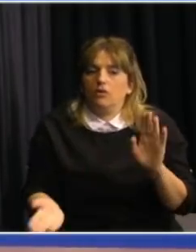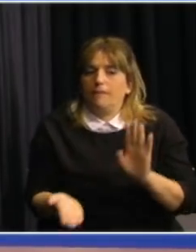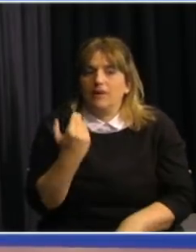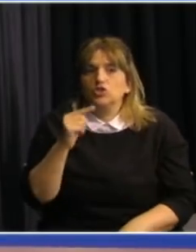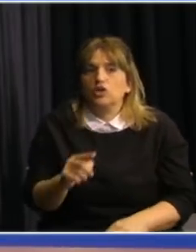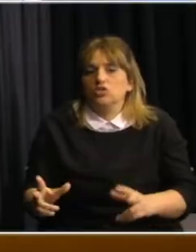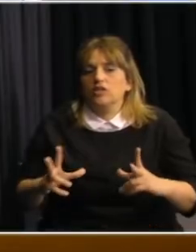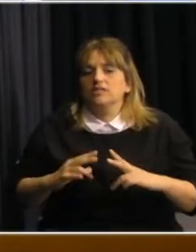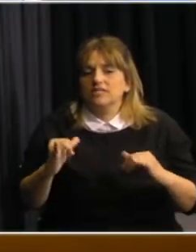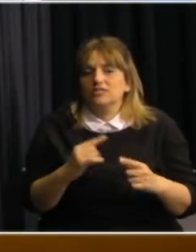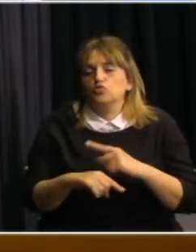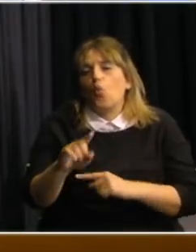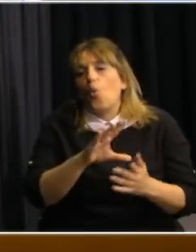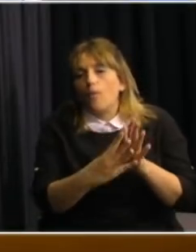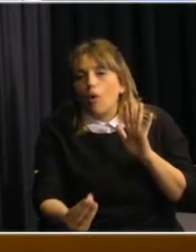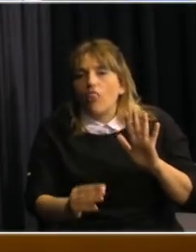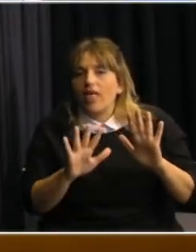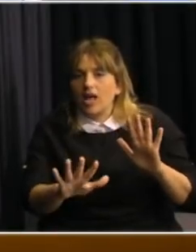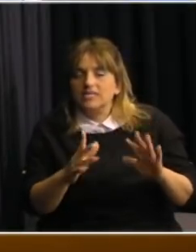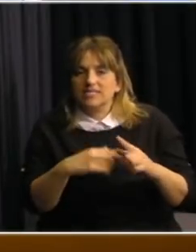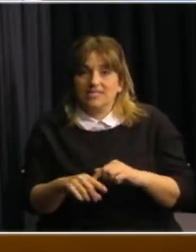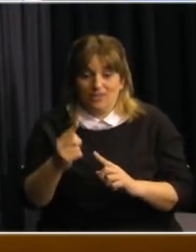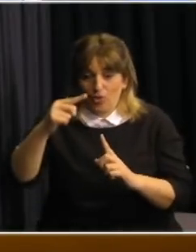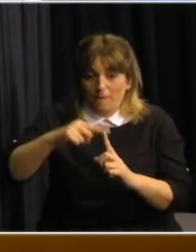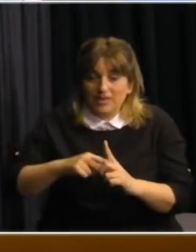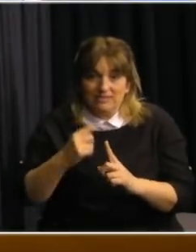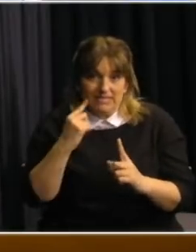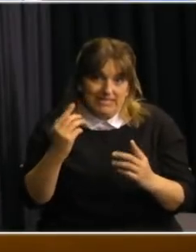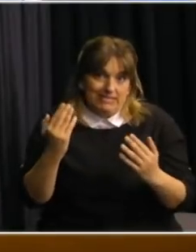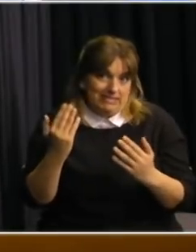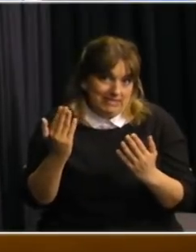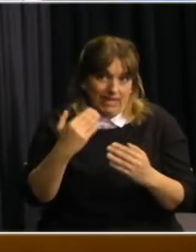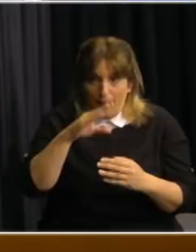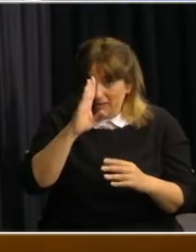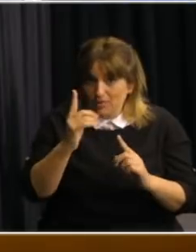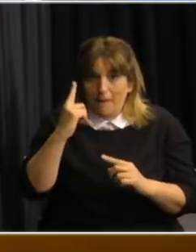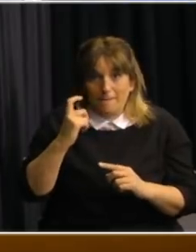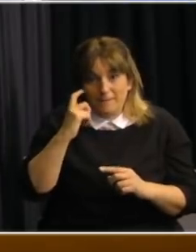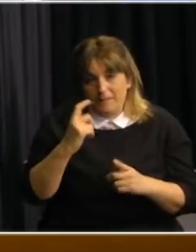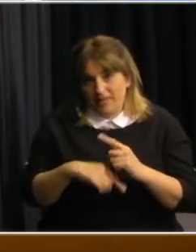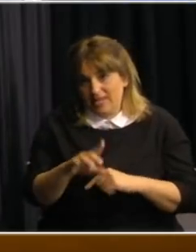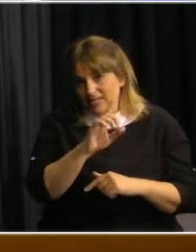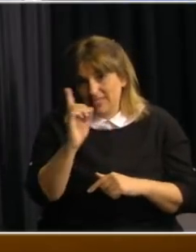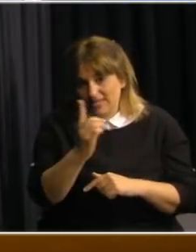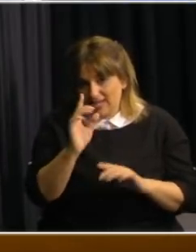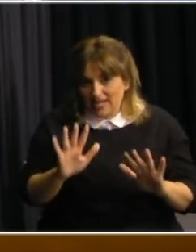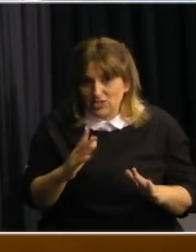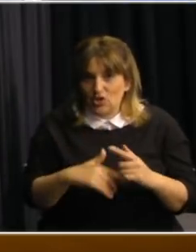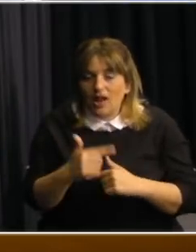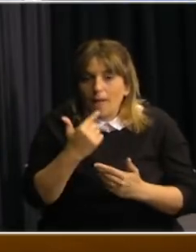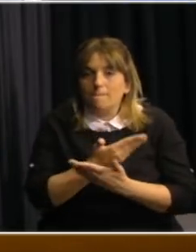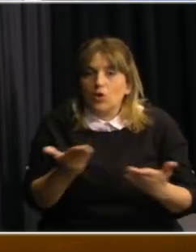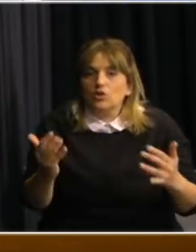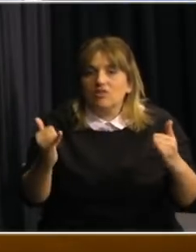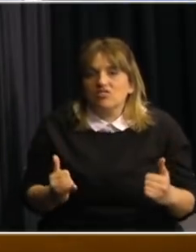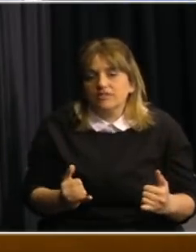Eso lo dicen tanto los modelos que hemos estudiado estos meses, y también la experiencia internacional que mostró, como hizo referencia Rafael, mostró una cantidad de casos